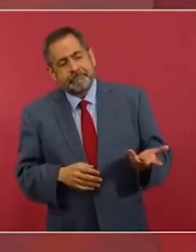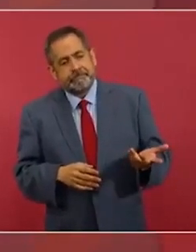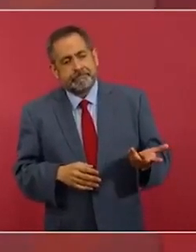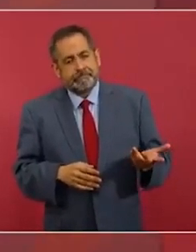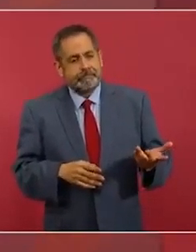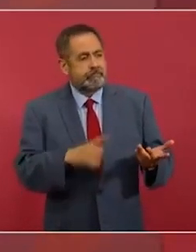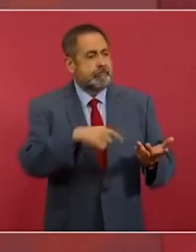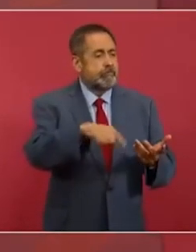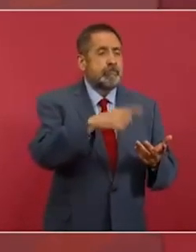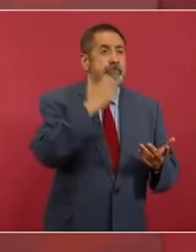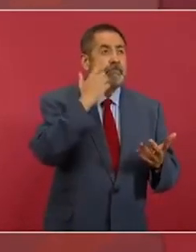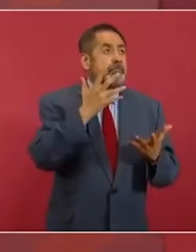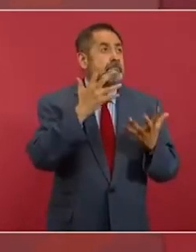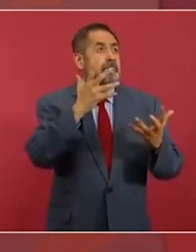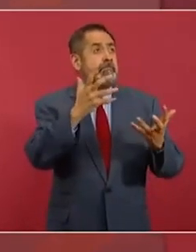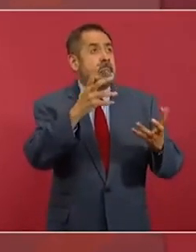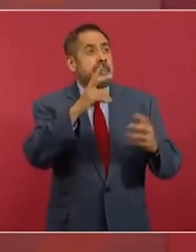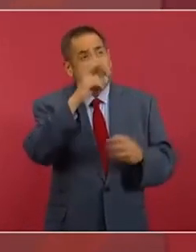aspirantes a fifís,